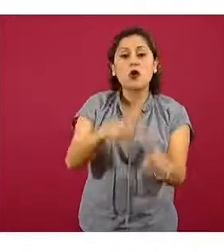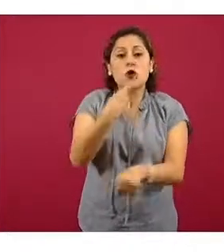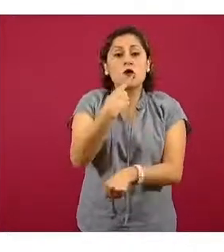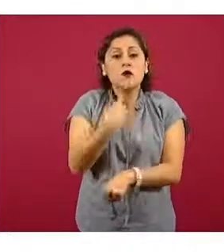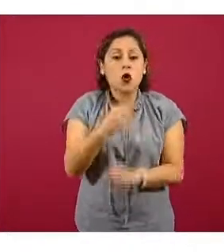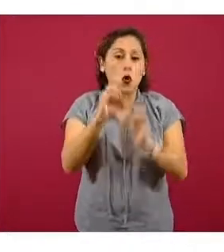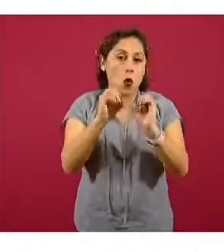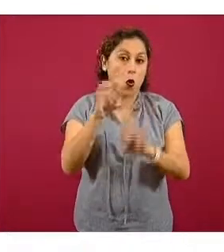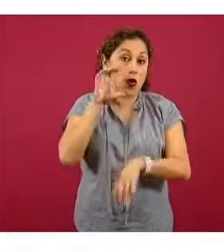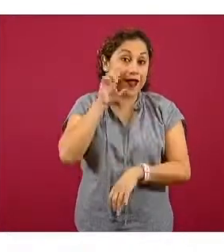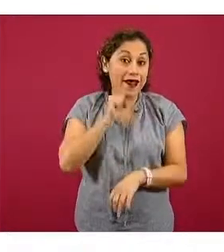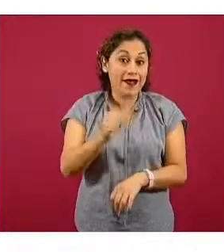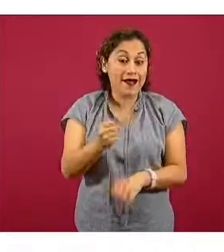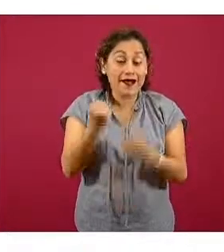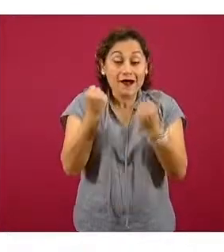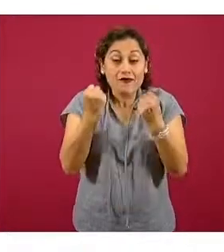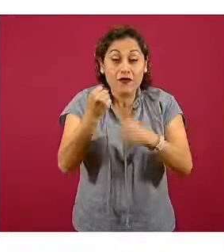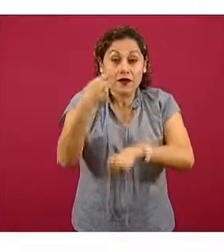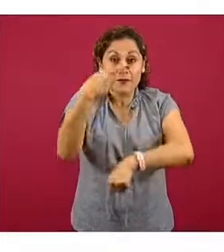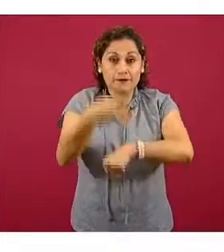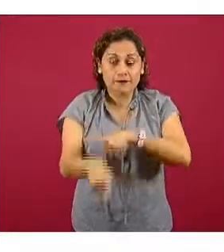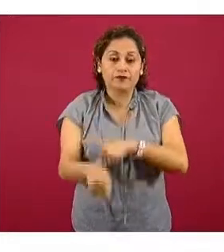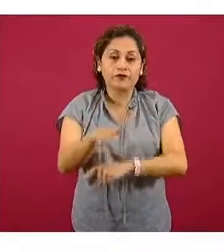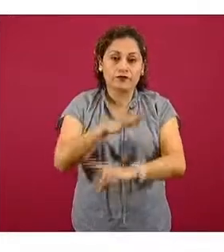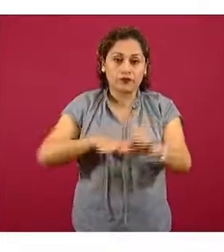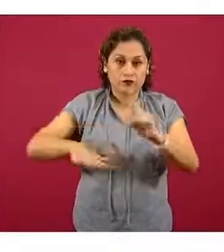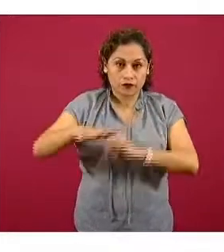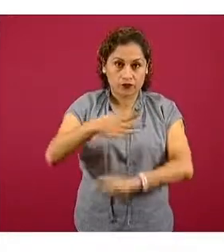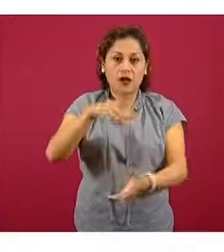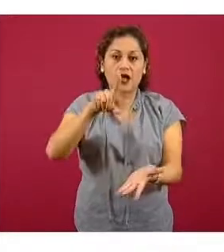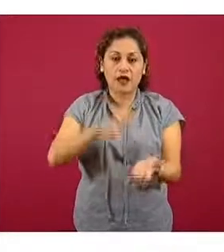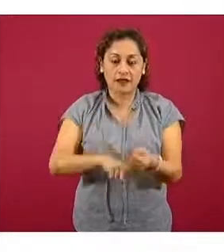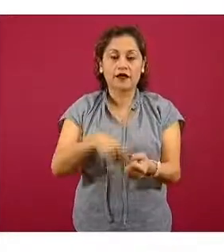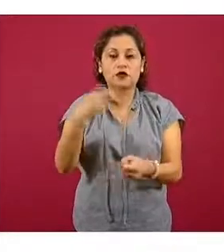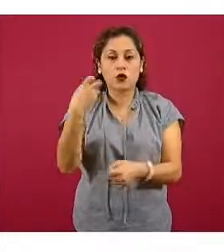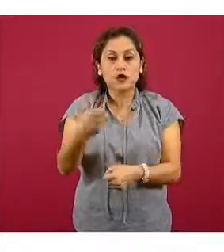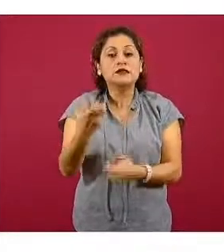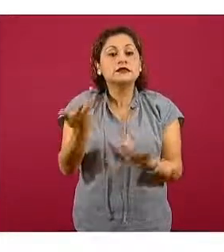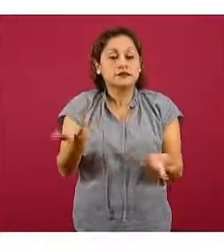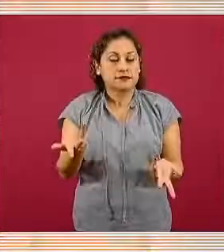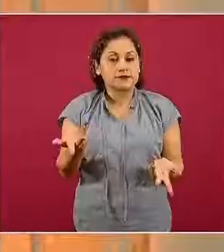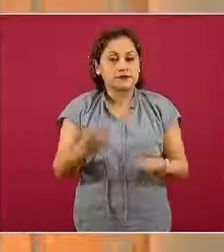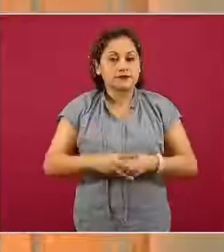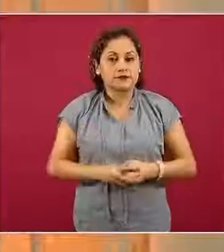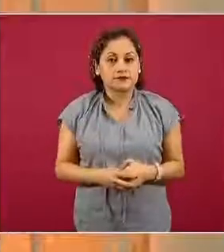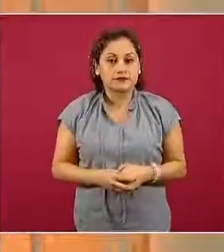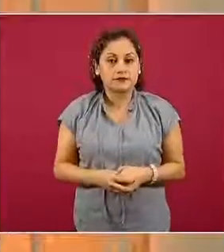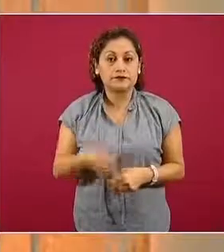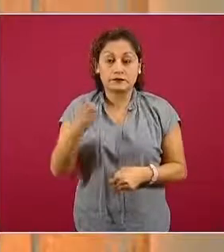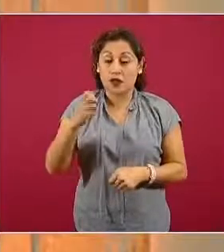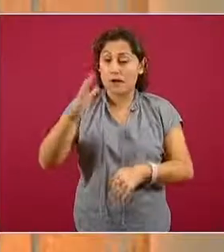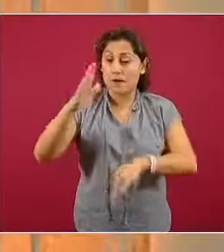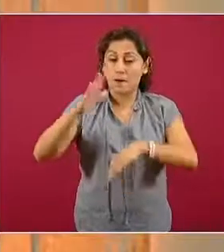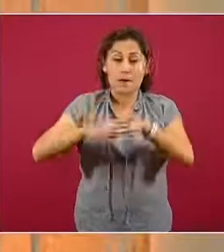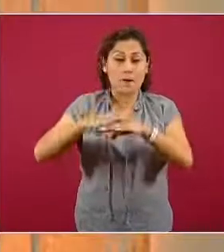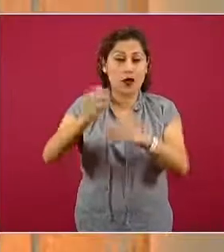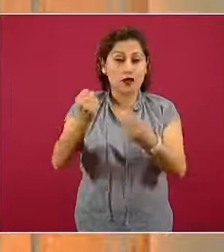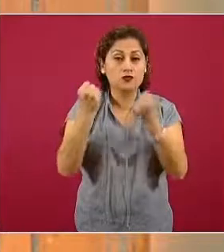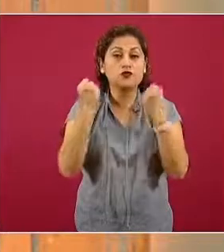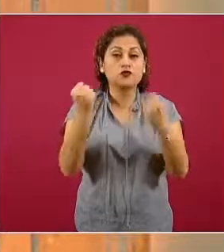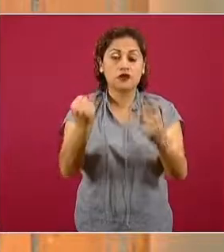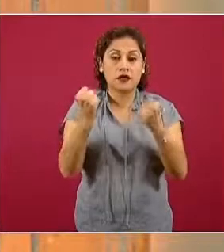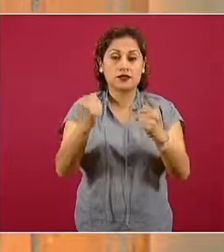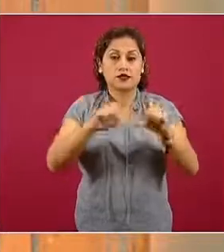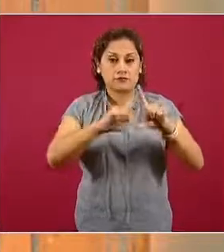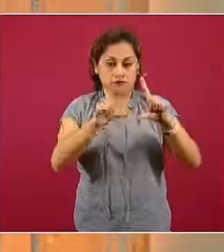en una entidad en donde estos riesgos son máximos o son altos, es decir, son los más elevados que tenemos para efecto del